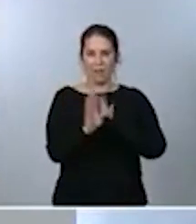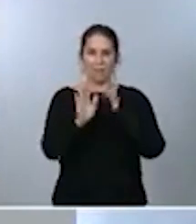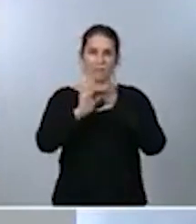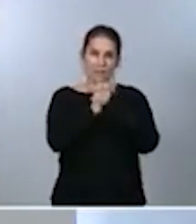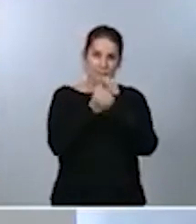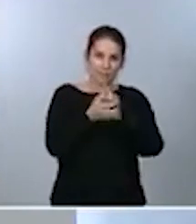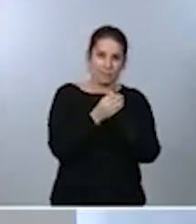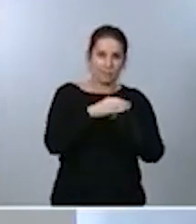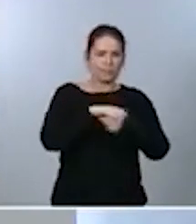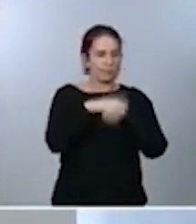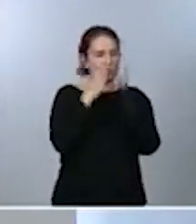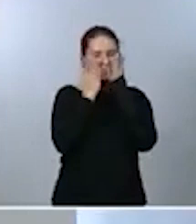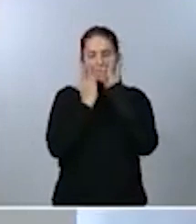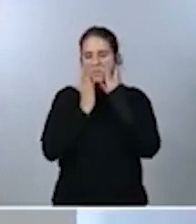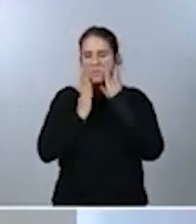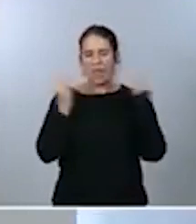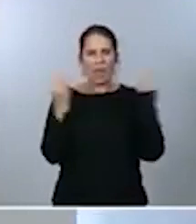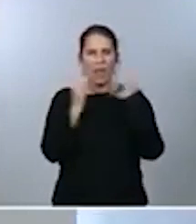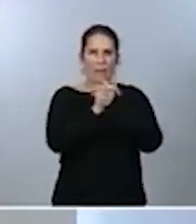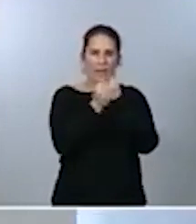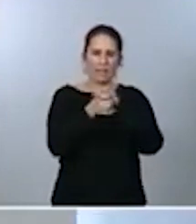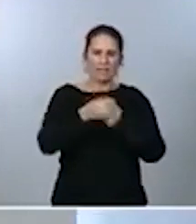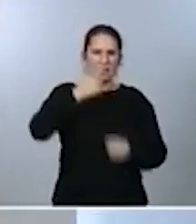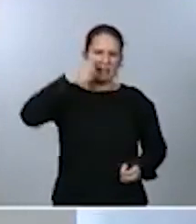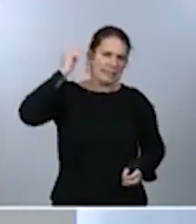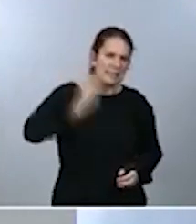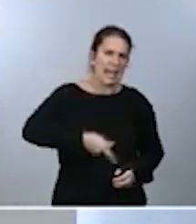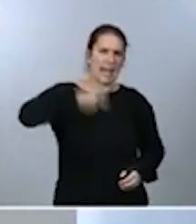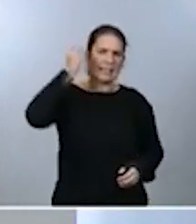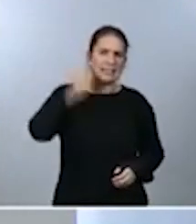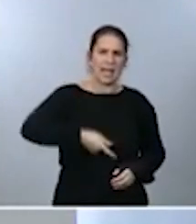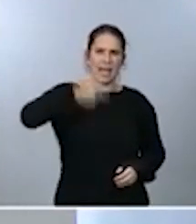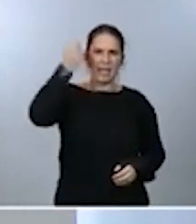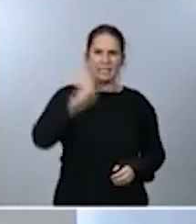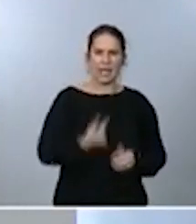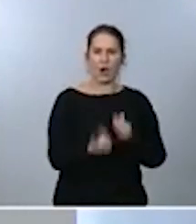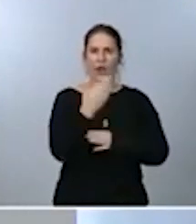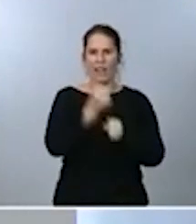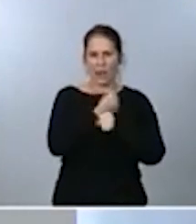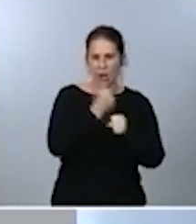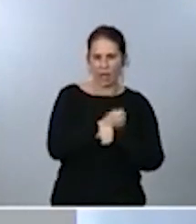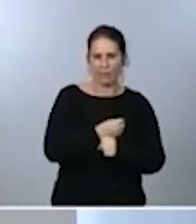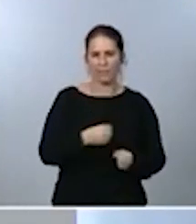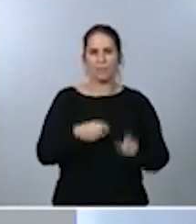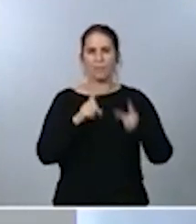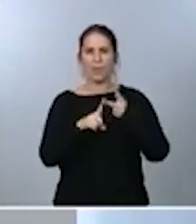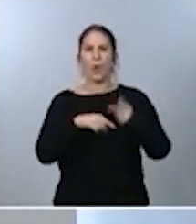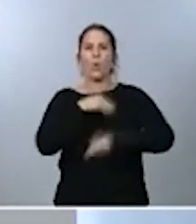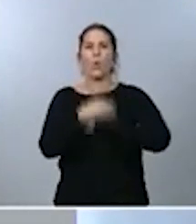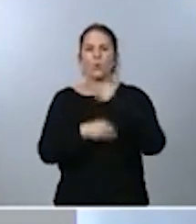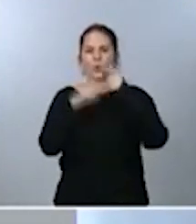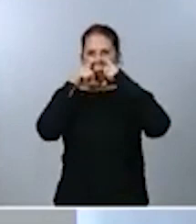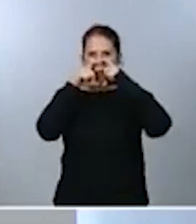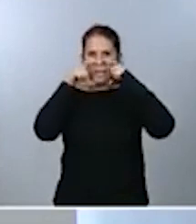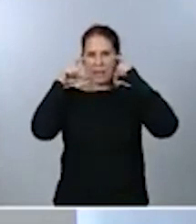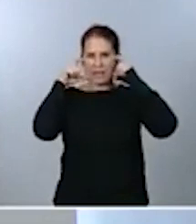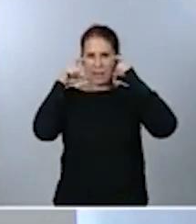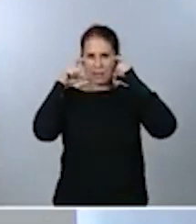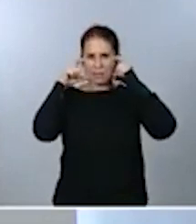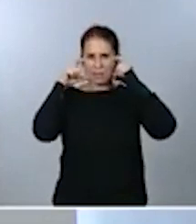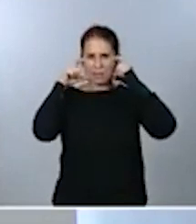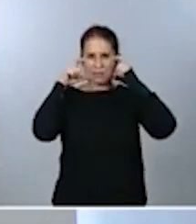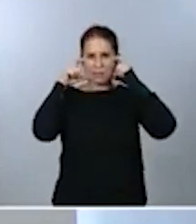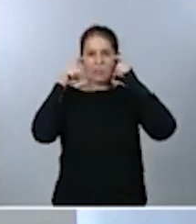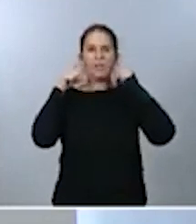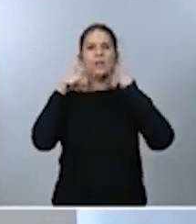manos, continua, frecuente, durante la jornada laboral. El uso de la mascarilla. El uso de la